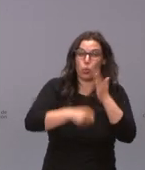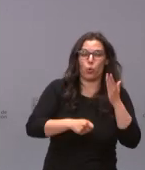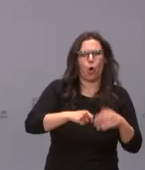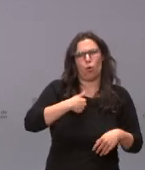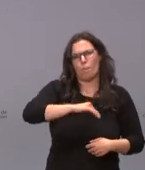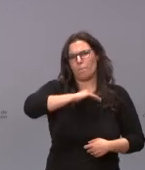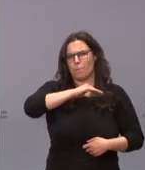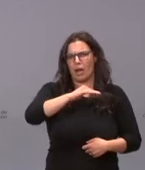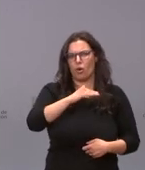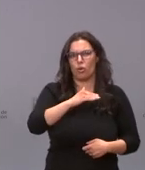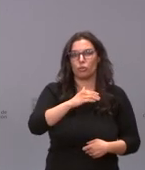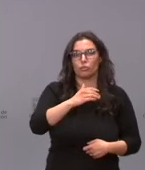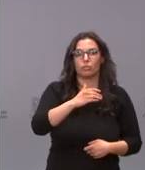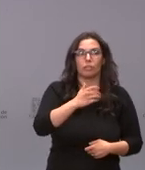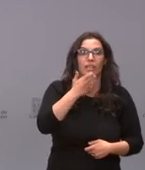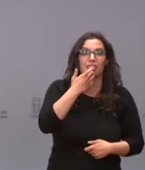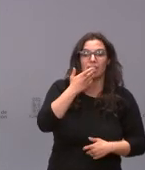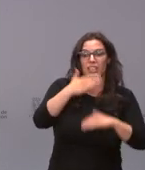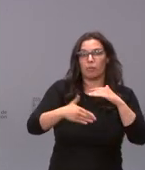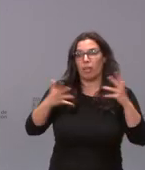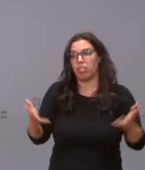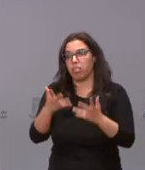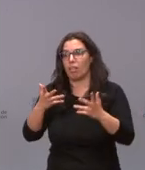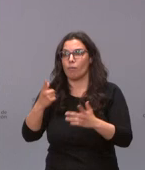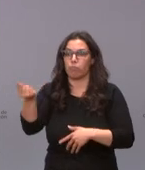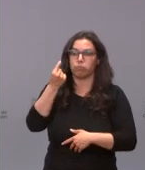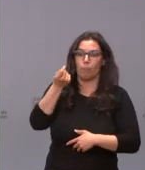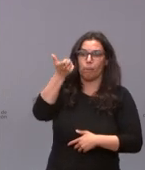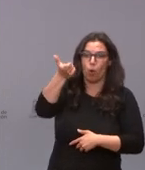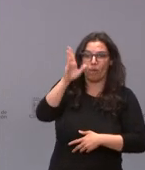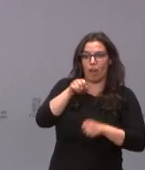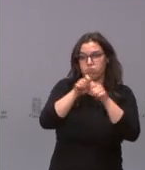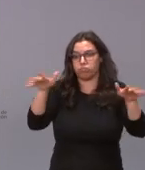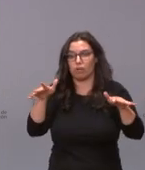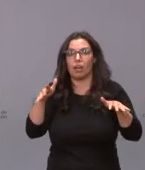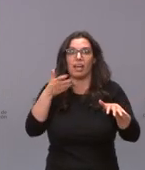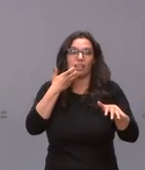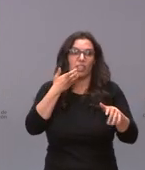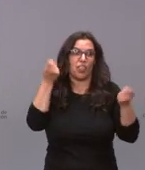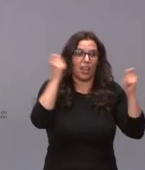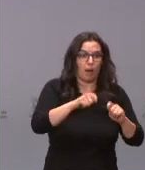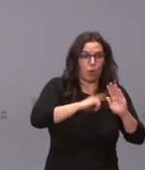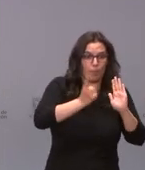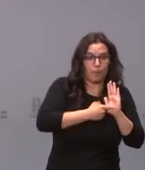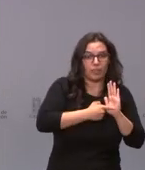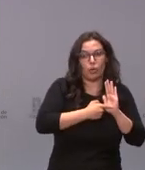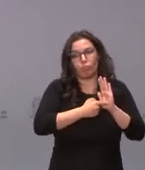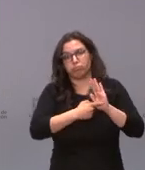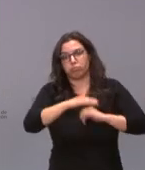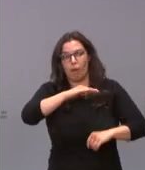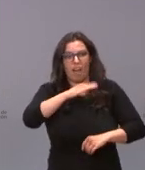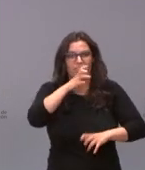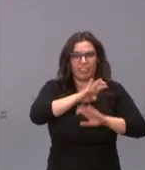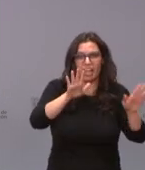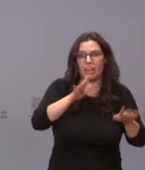restringimos en toda la provincia y cuando restringimos poco pues restringimos poco y provocamos un éxodo y cuando cerramos pues cerramos y está muy mal y cuando